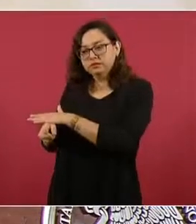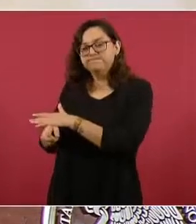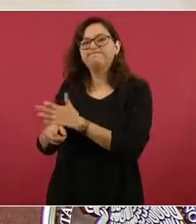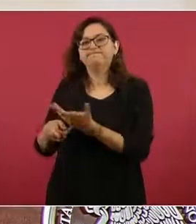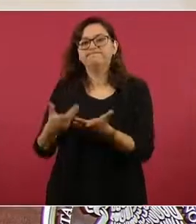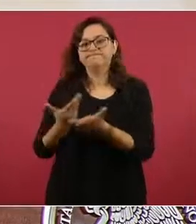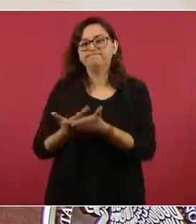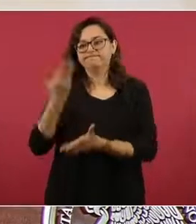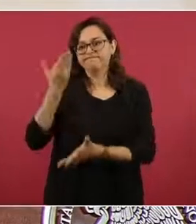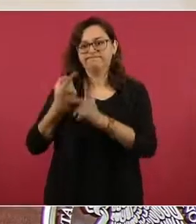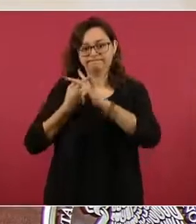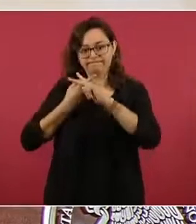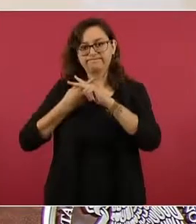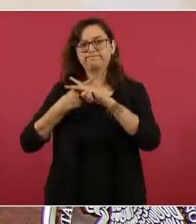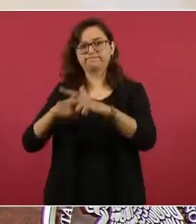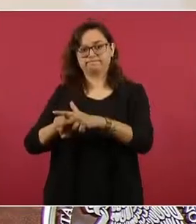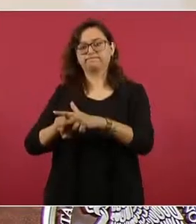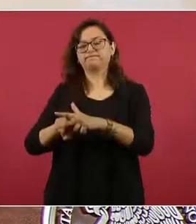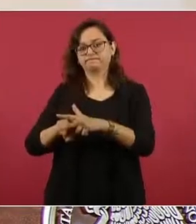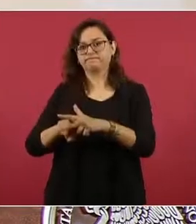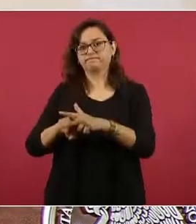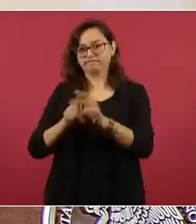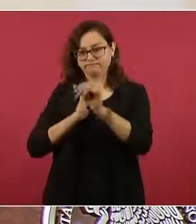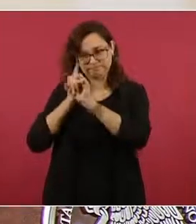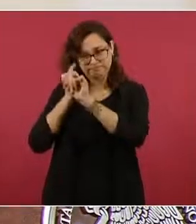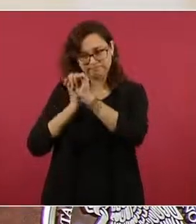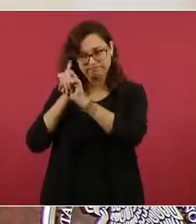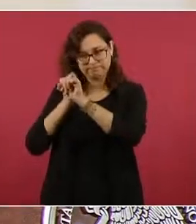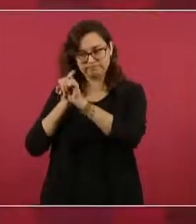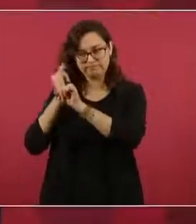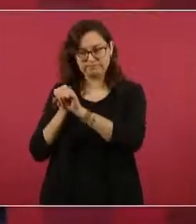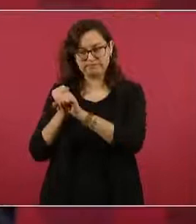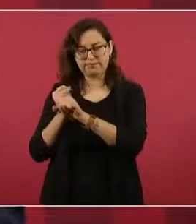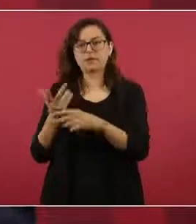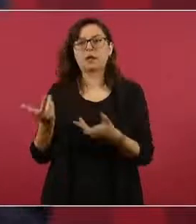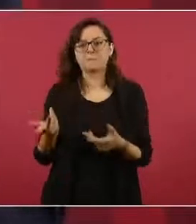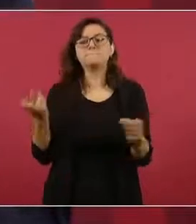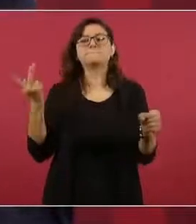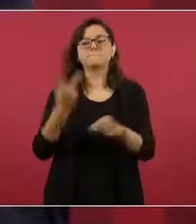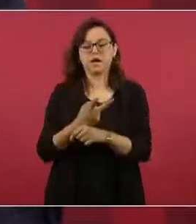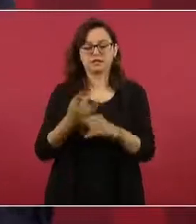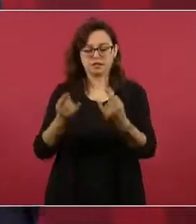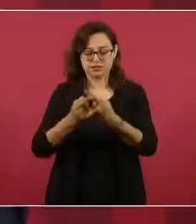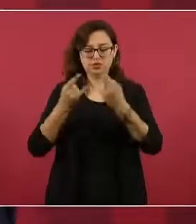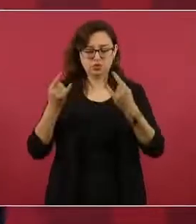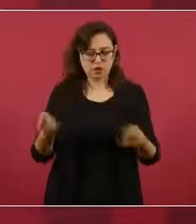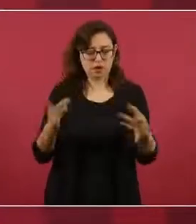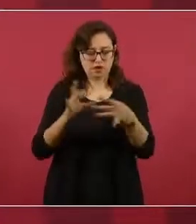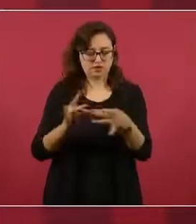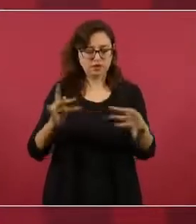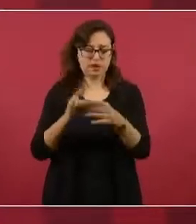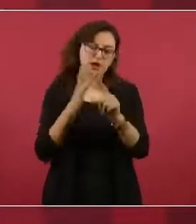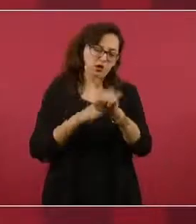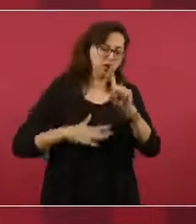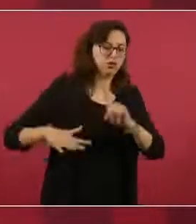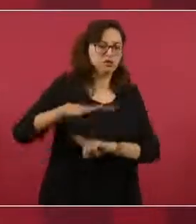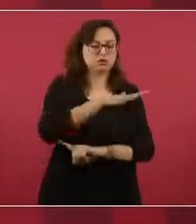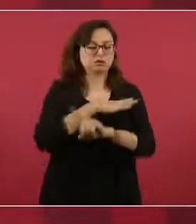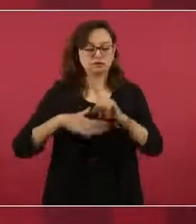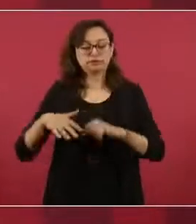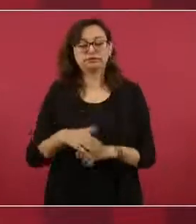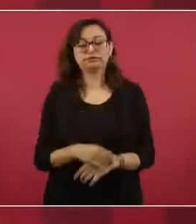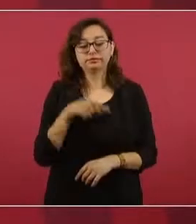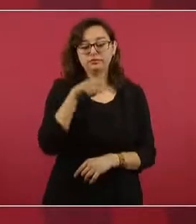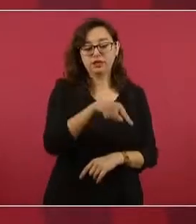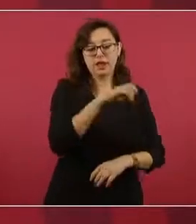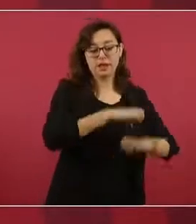empresa fue sancionada en Estados Unidos, fue juzgada en Estados Unidos